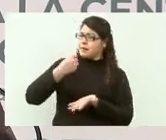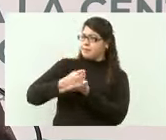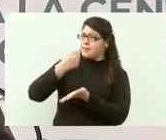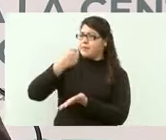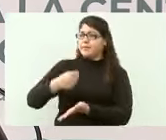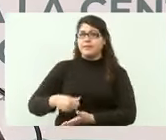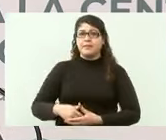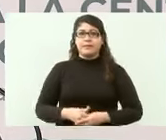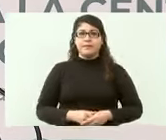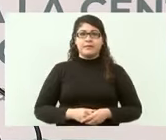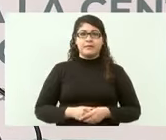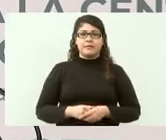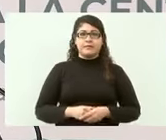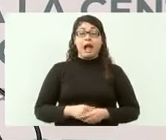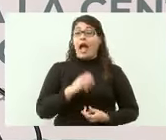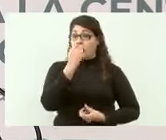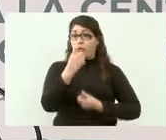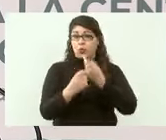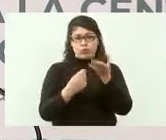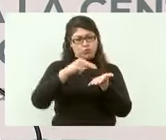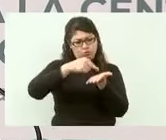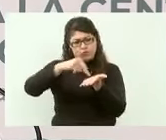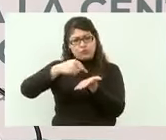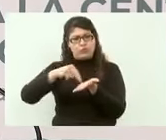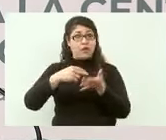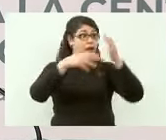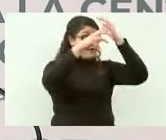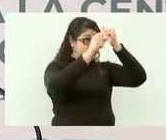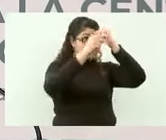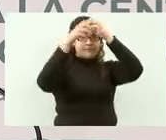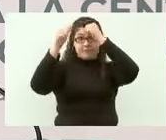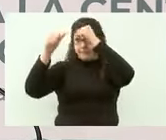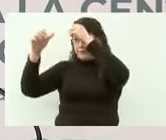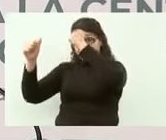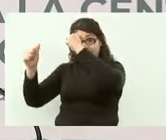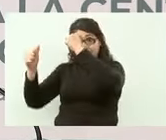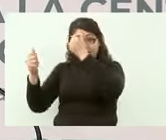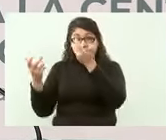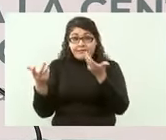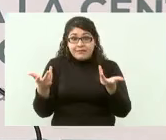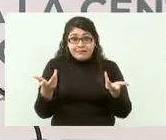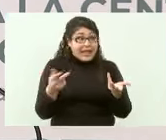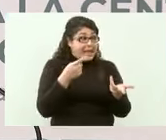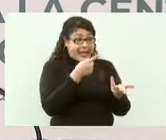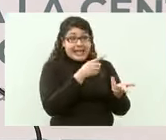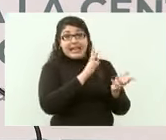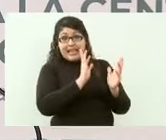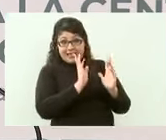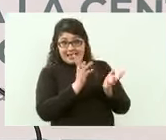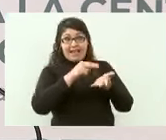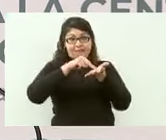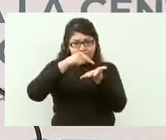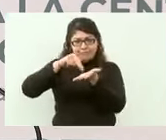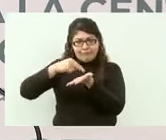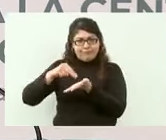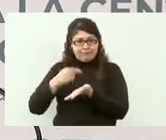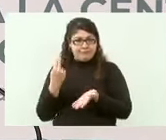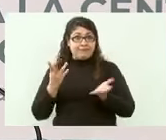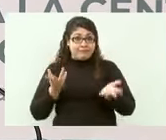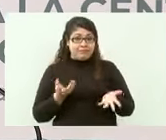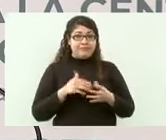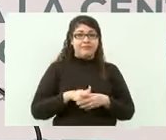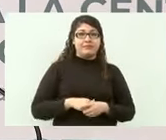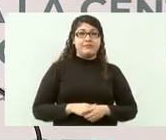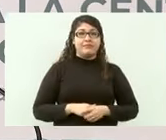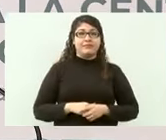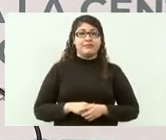acuerdos que comprometían nuestra soberanía nacional en esta materia.